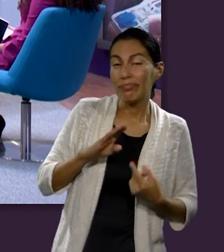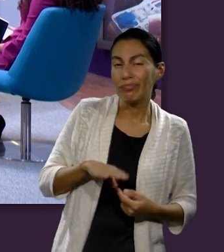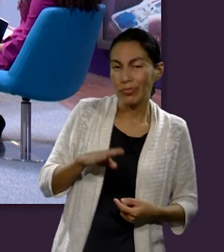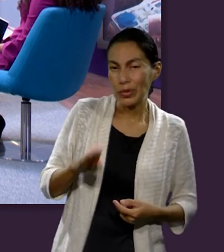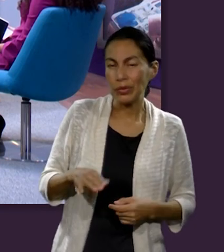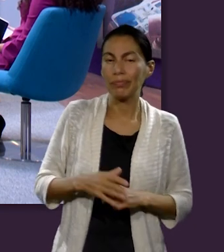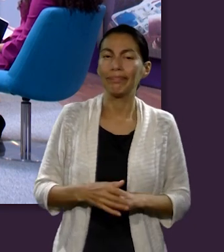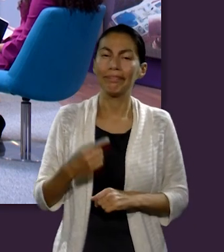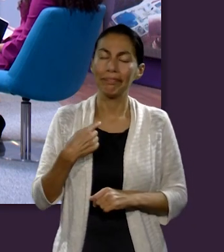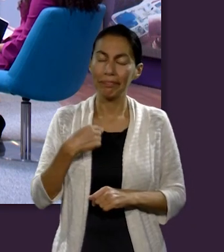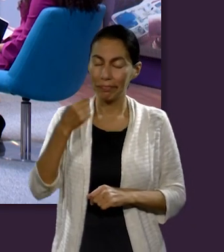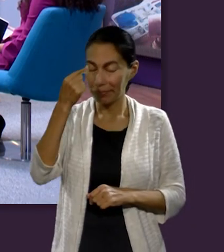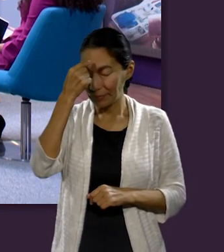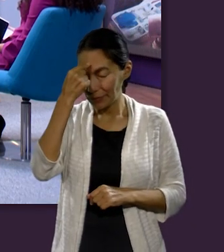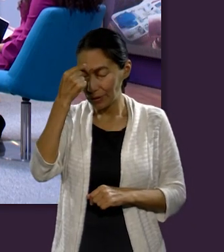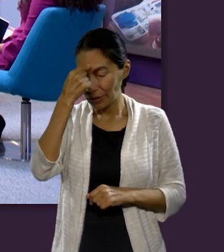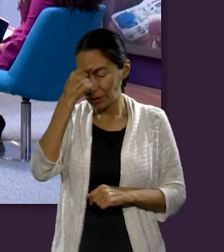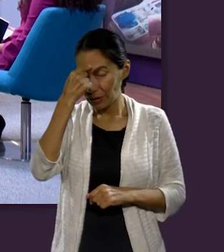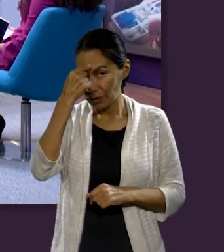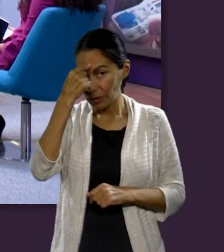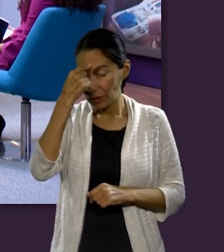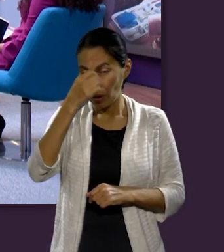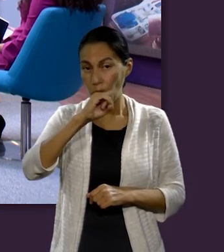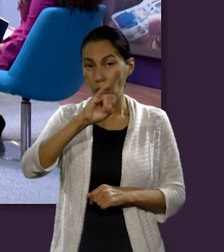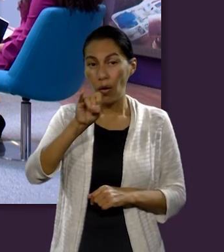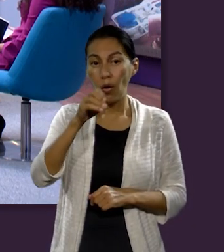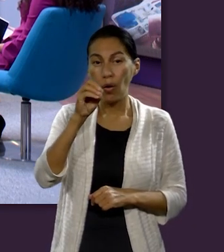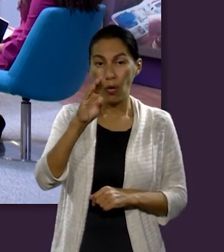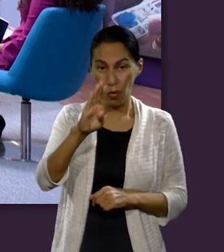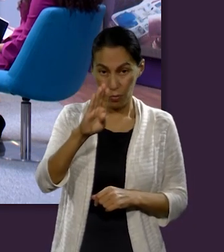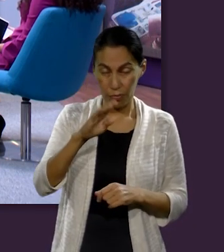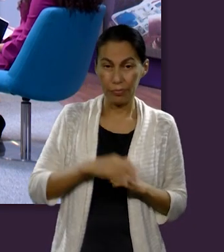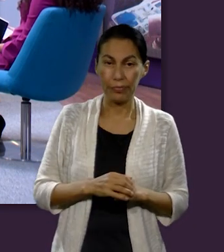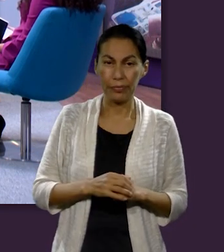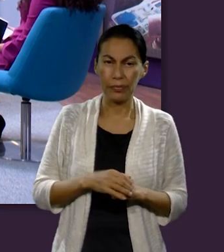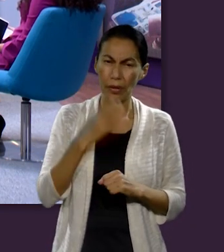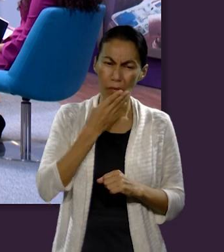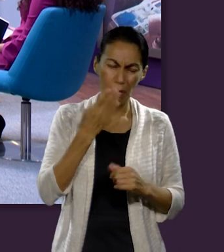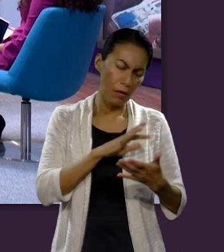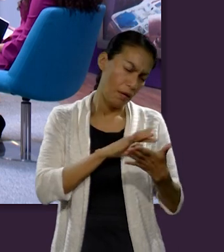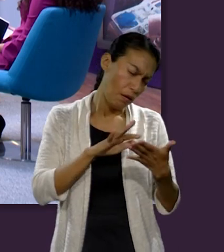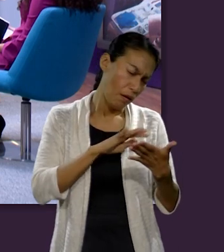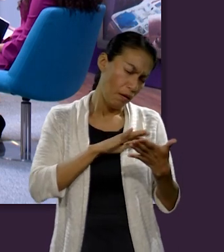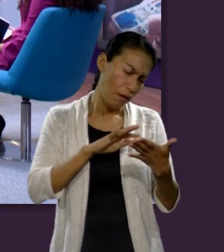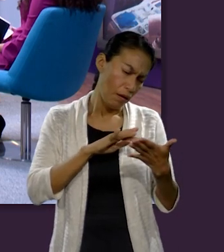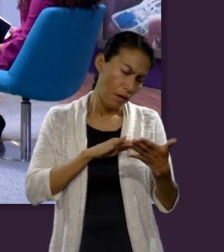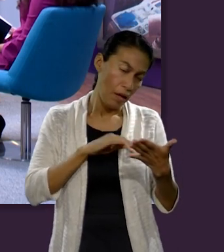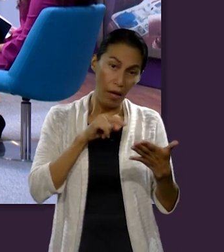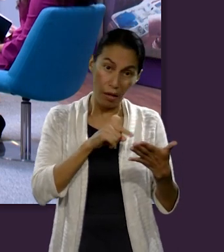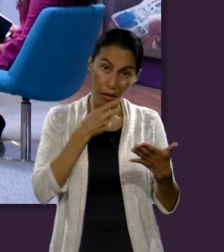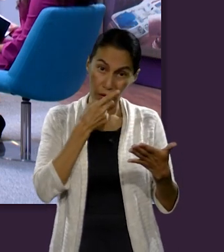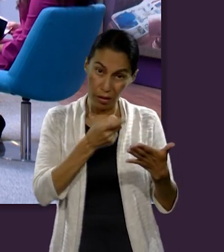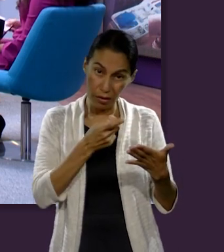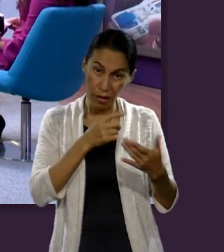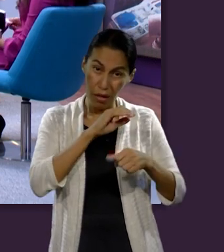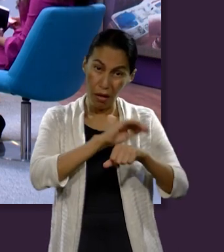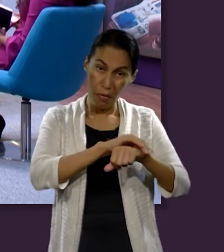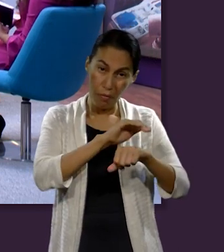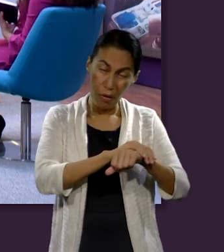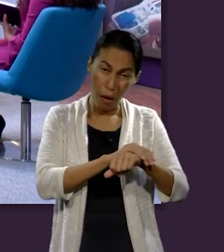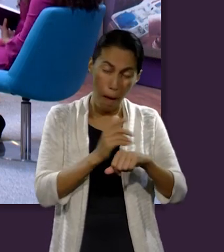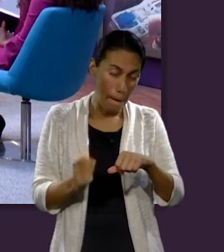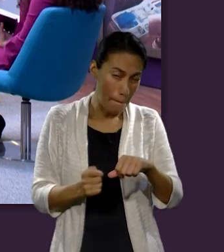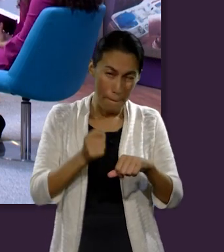en mi familia. Y lo que sí me viene en mente es Job. Si uno lee, va a ver que sus